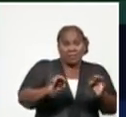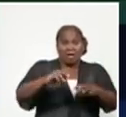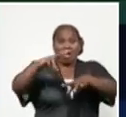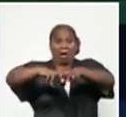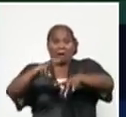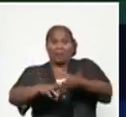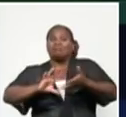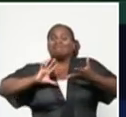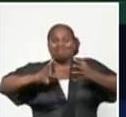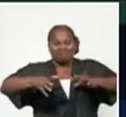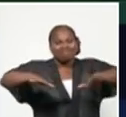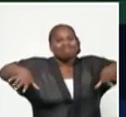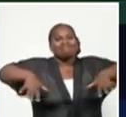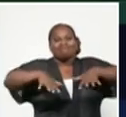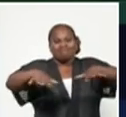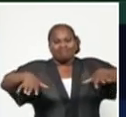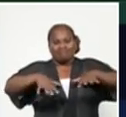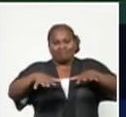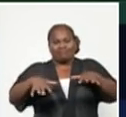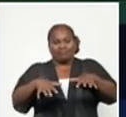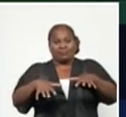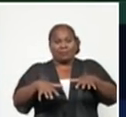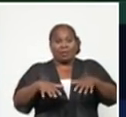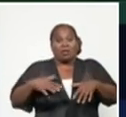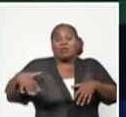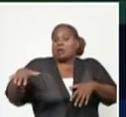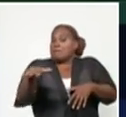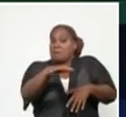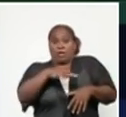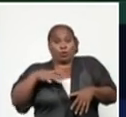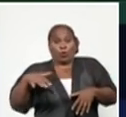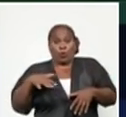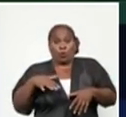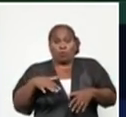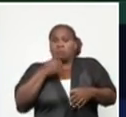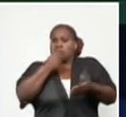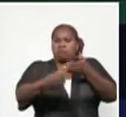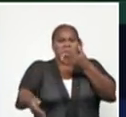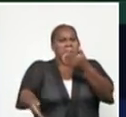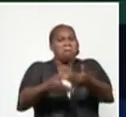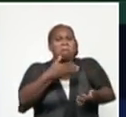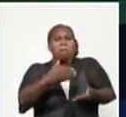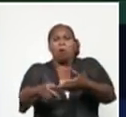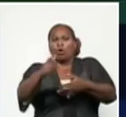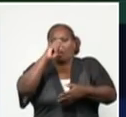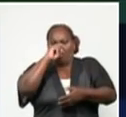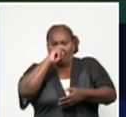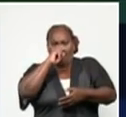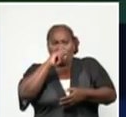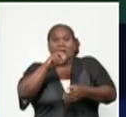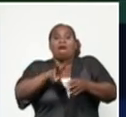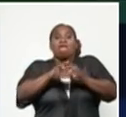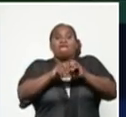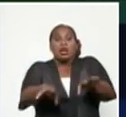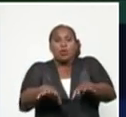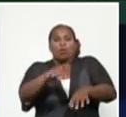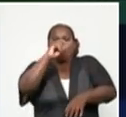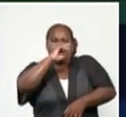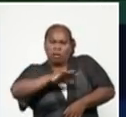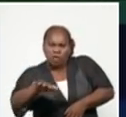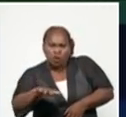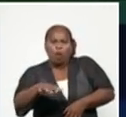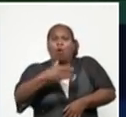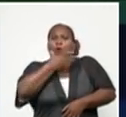es para todos, es decir, porque no distingue edad. Es para los niños, son los jóvenes, son los